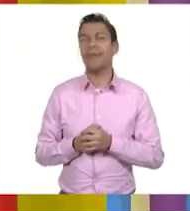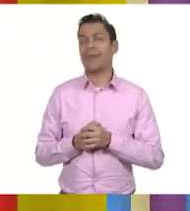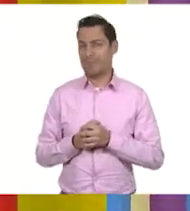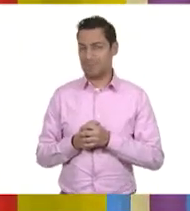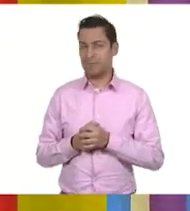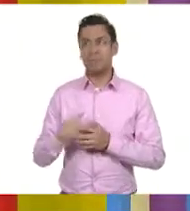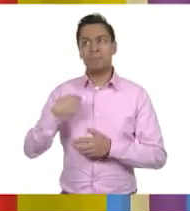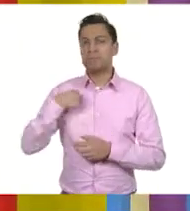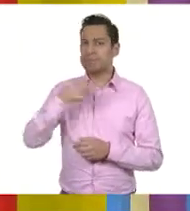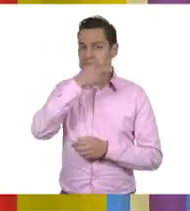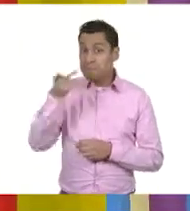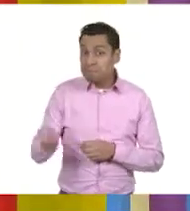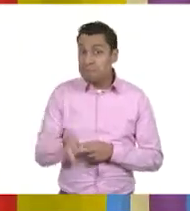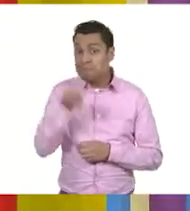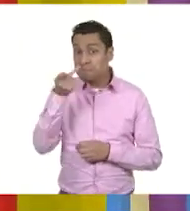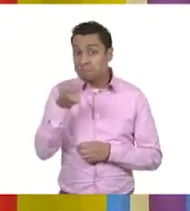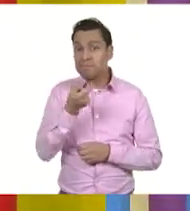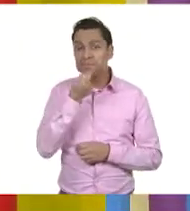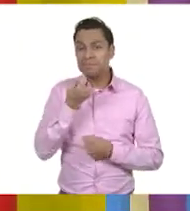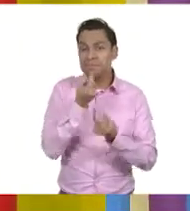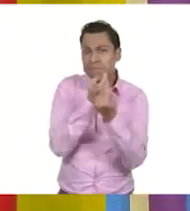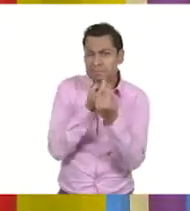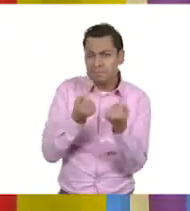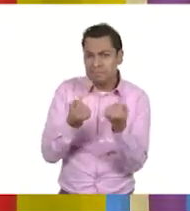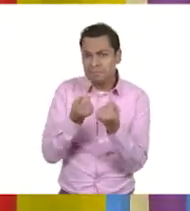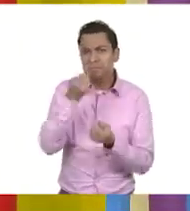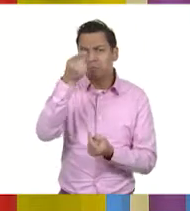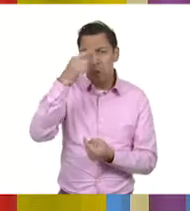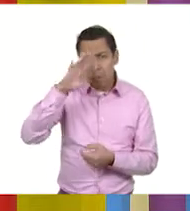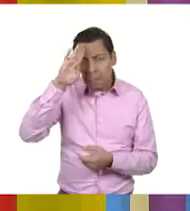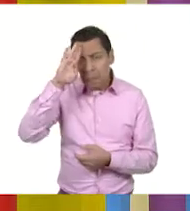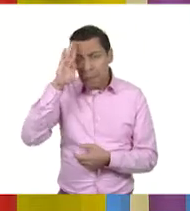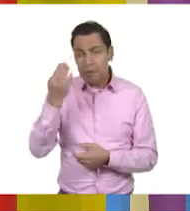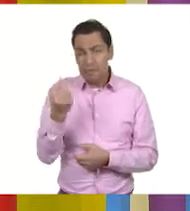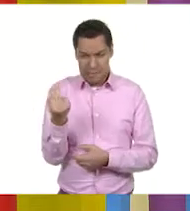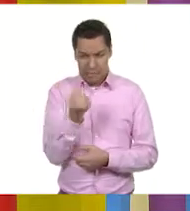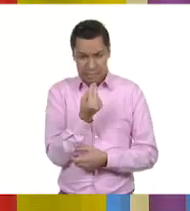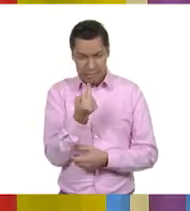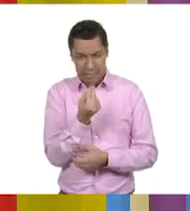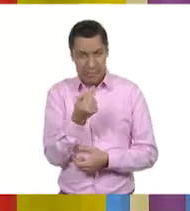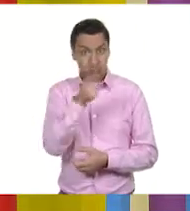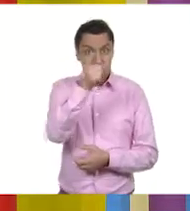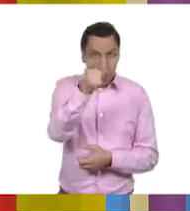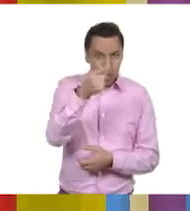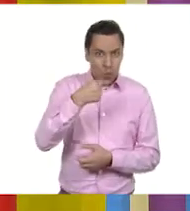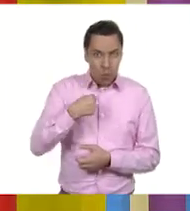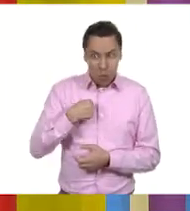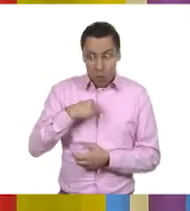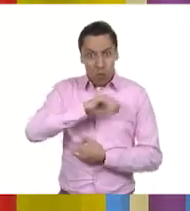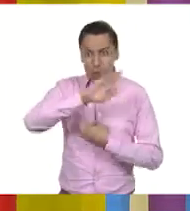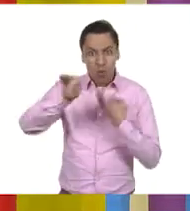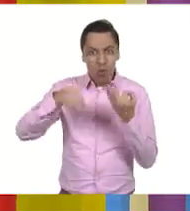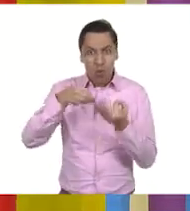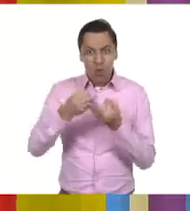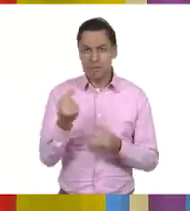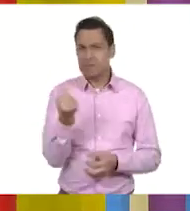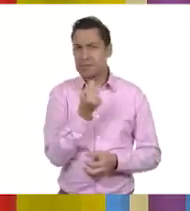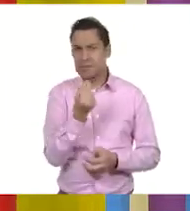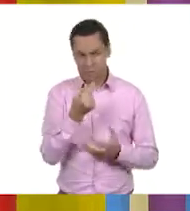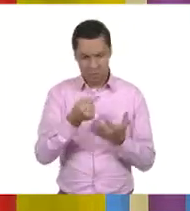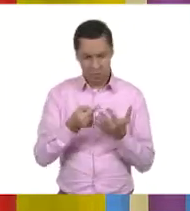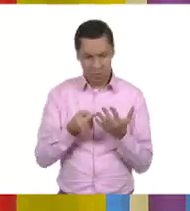Y es que yo le preguntaba a las niñas y los niños, ¿qué se imaginan cuando hablamos de necesidades básicas? Tal vez tiene que ver con